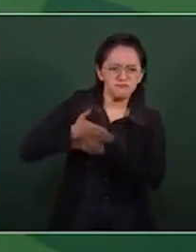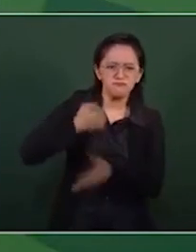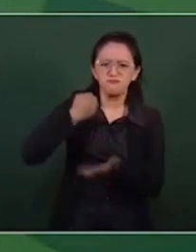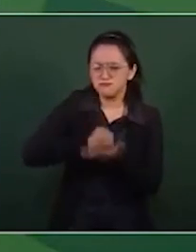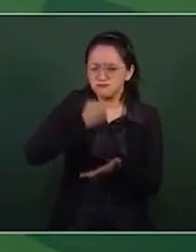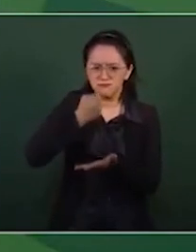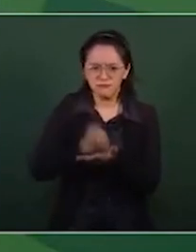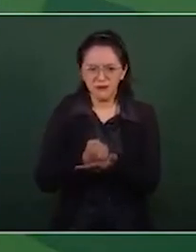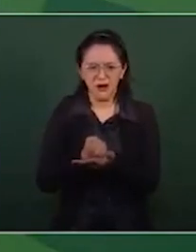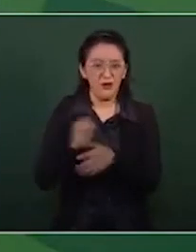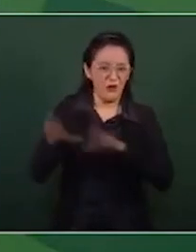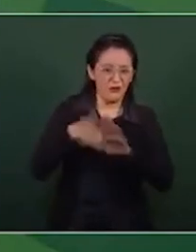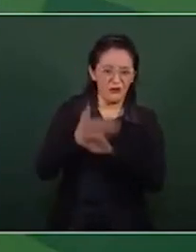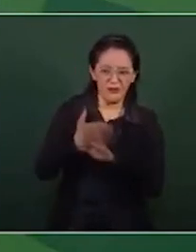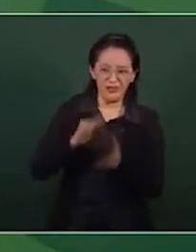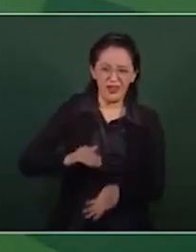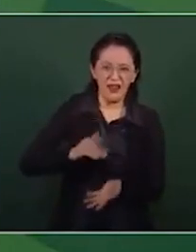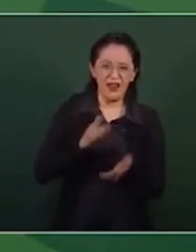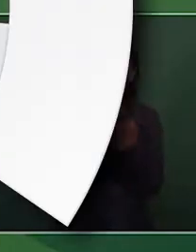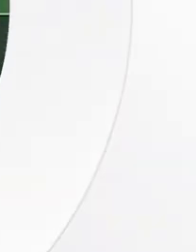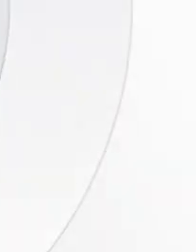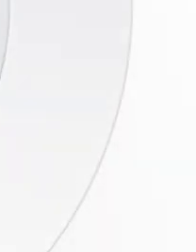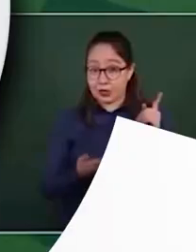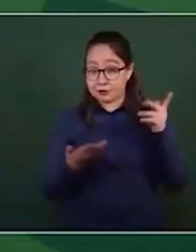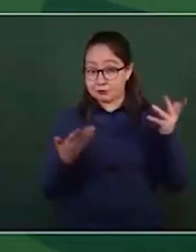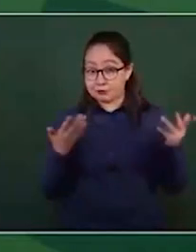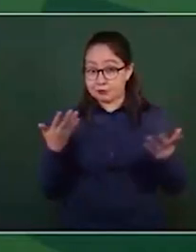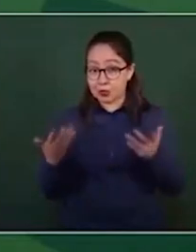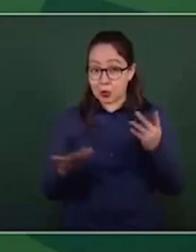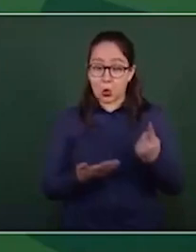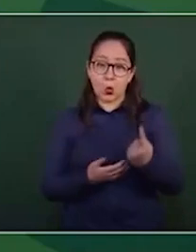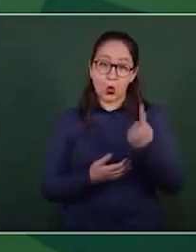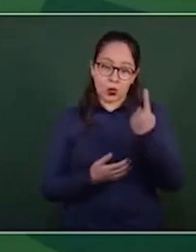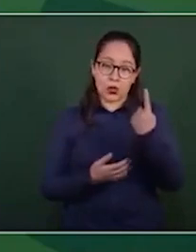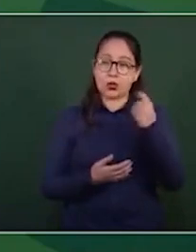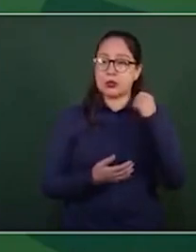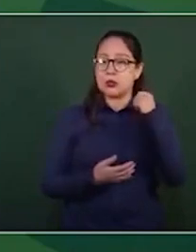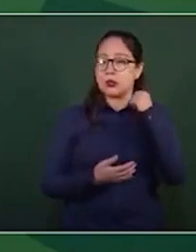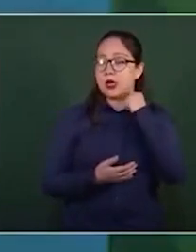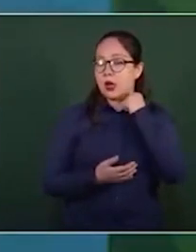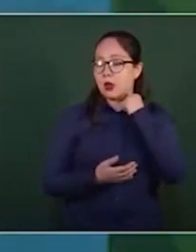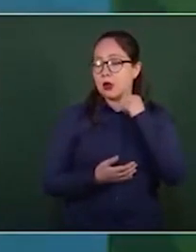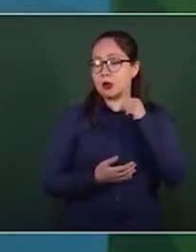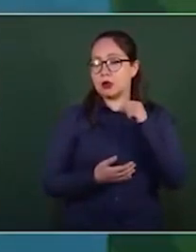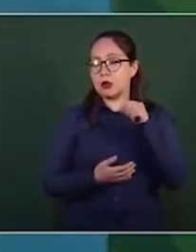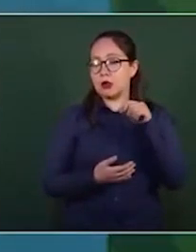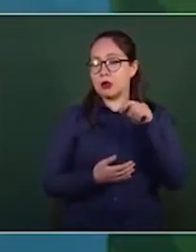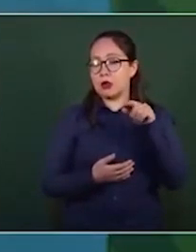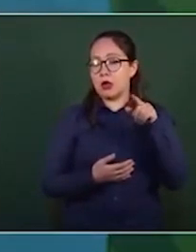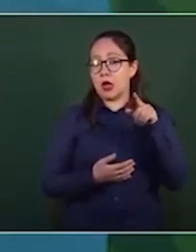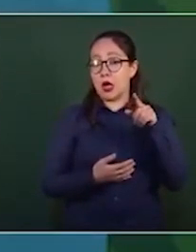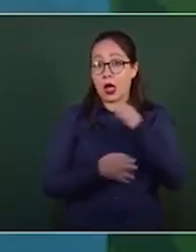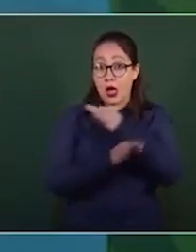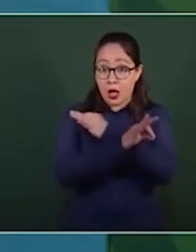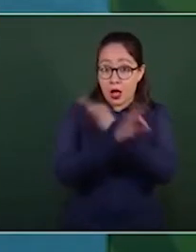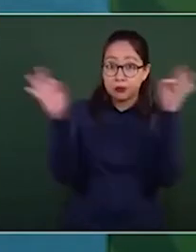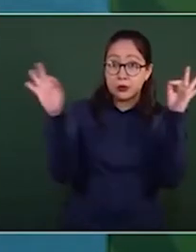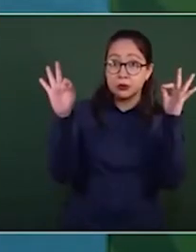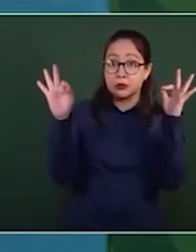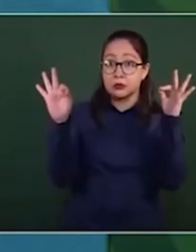de los libros de texto. Dio a conocer de que me iban a enfrentar